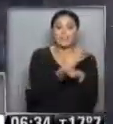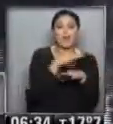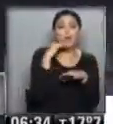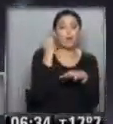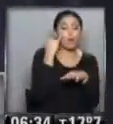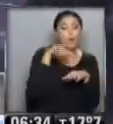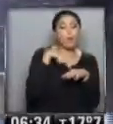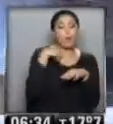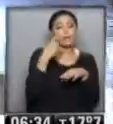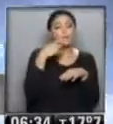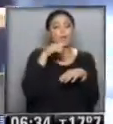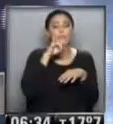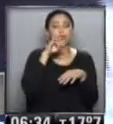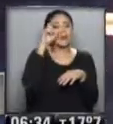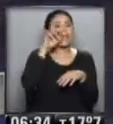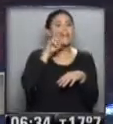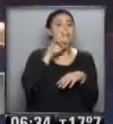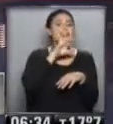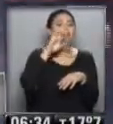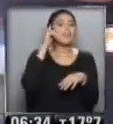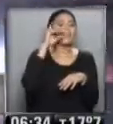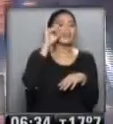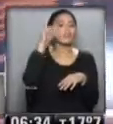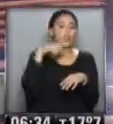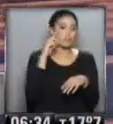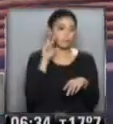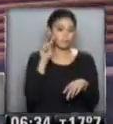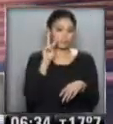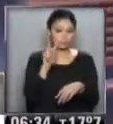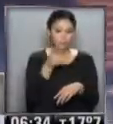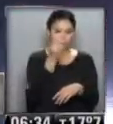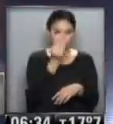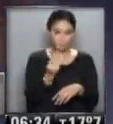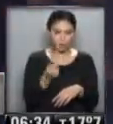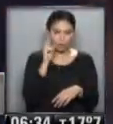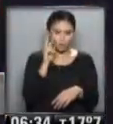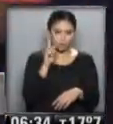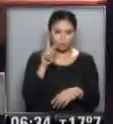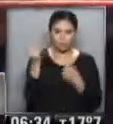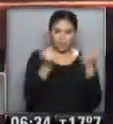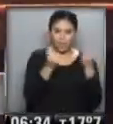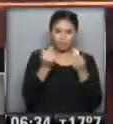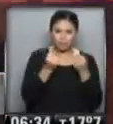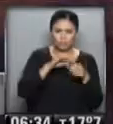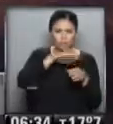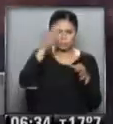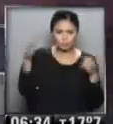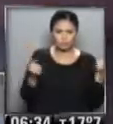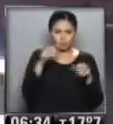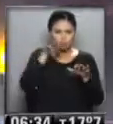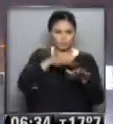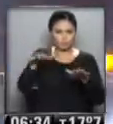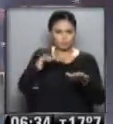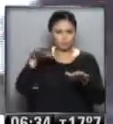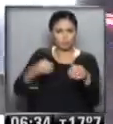por Redón... ...pero en el caso de Pigueroa Alcorta... ...esta imagen que nos brinda nuestro compañero... ...muestra mucho tránsito... ...incluso pesado... ...hacia el norte de la